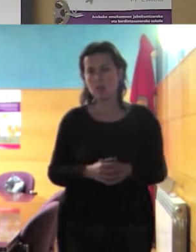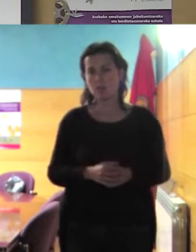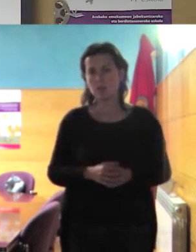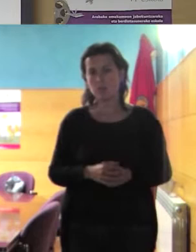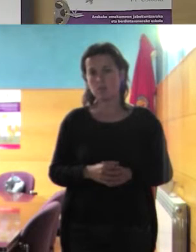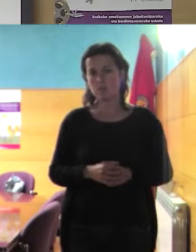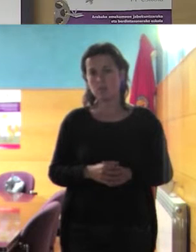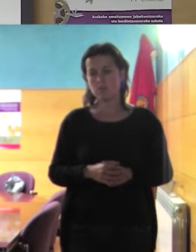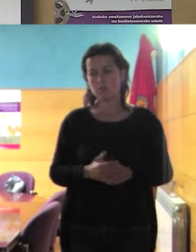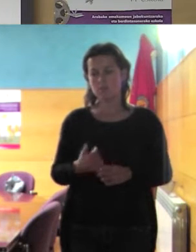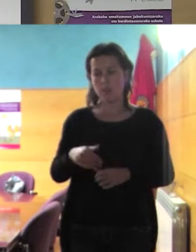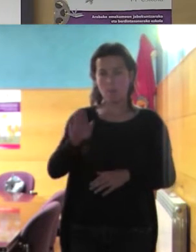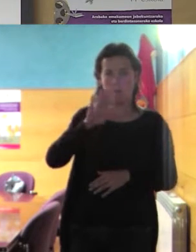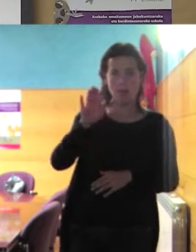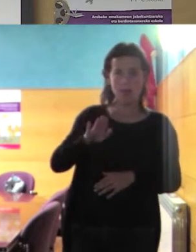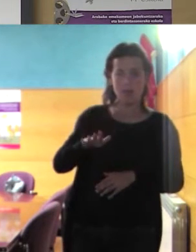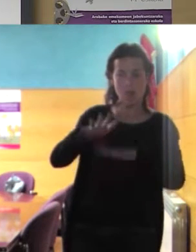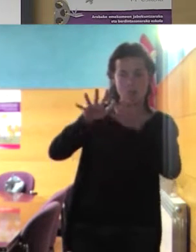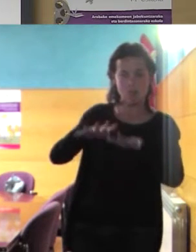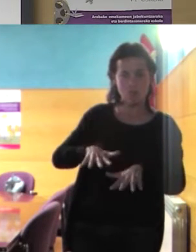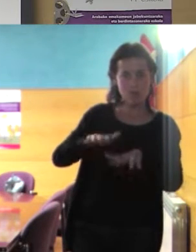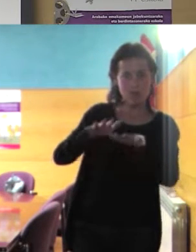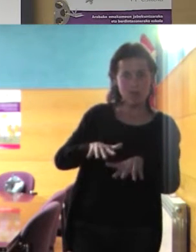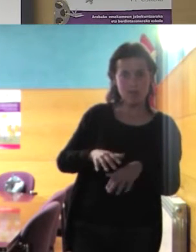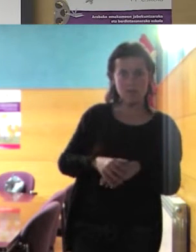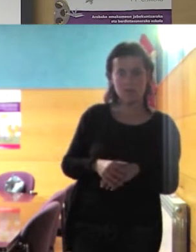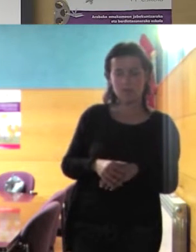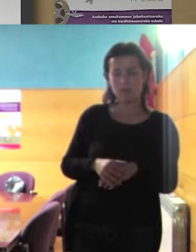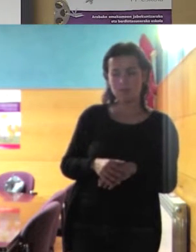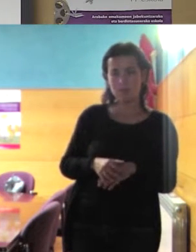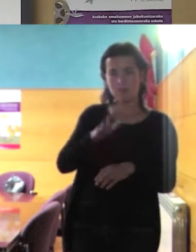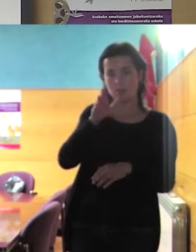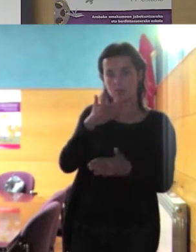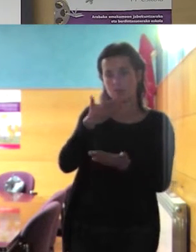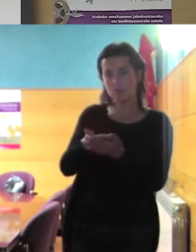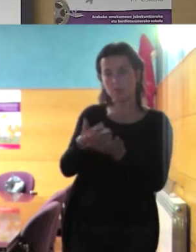¿qué parecía? musulmana ¿qué parecía musulmana?